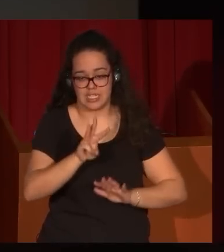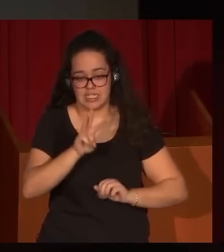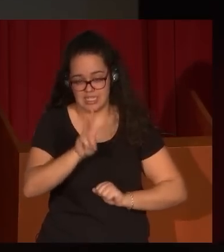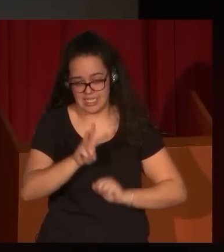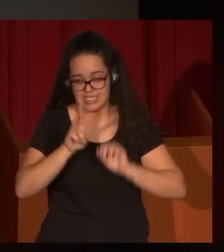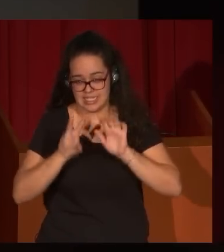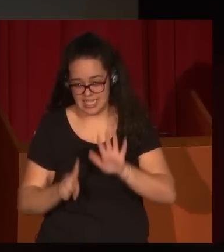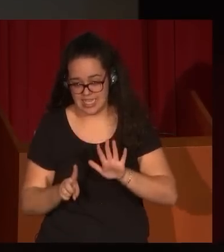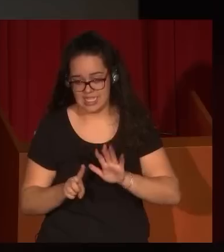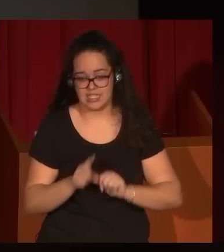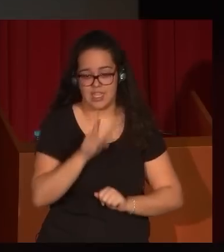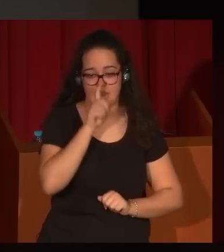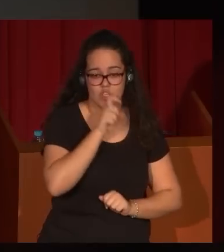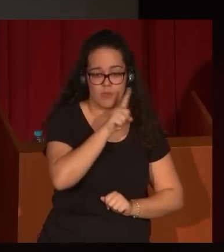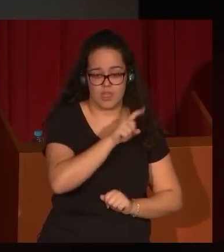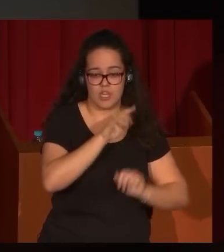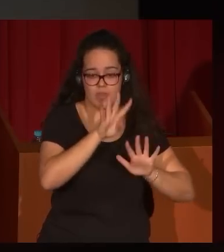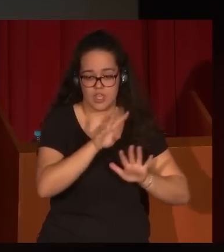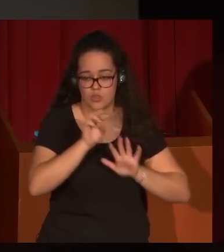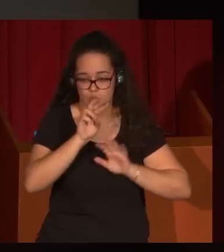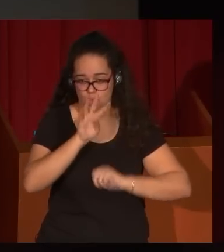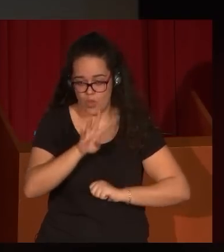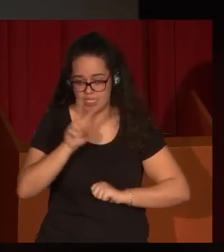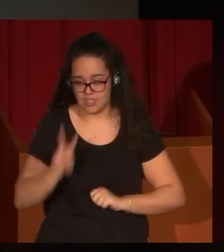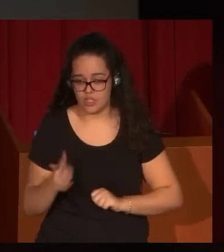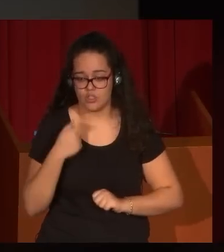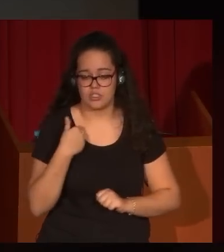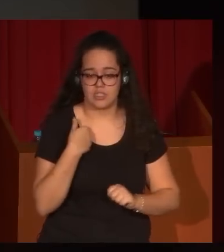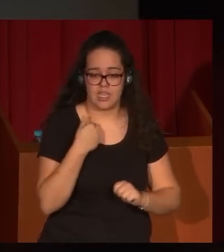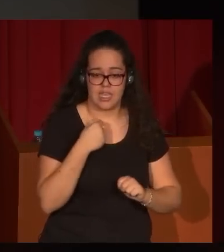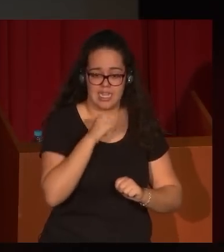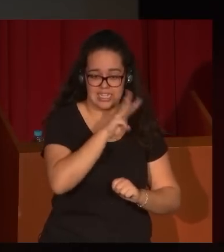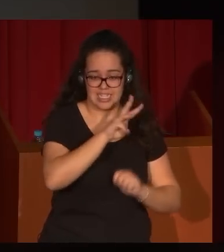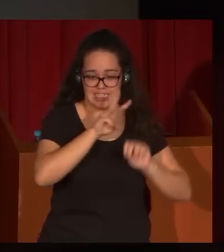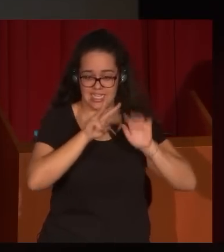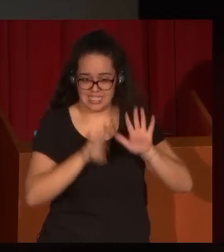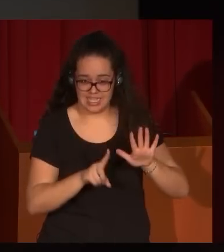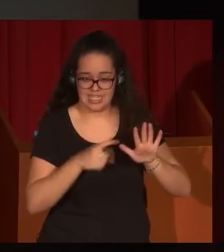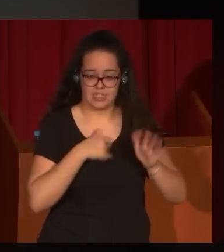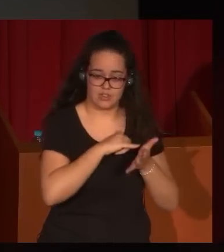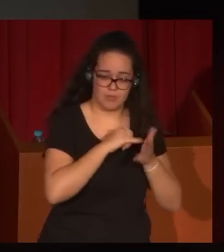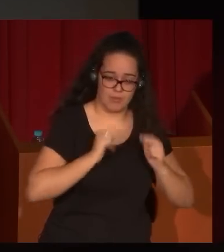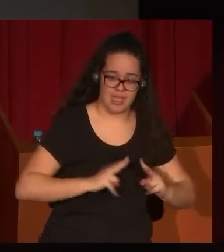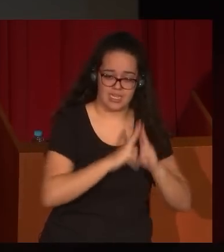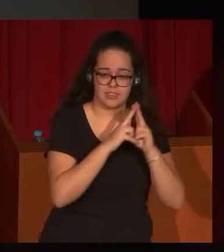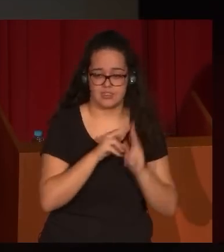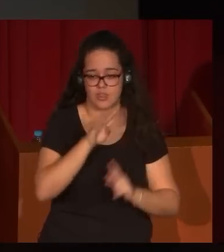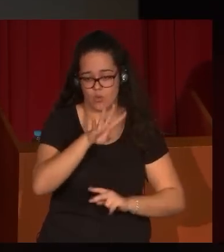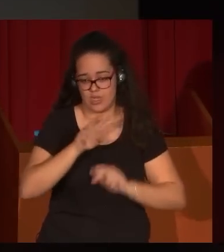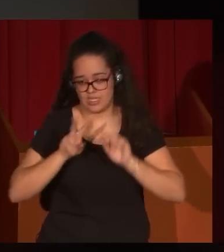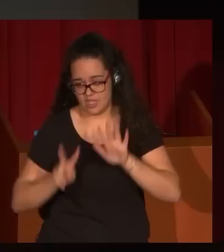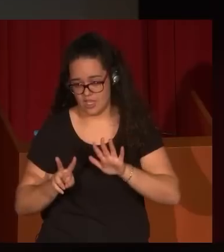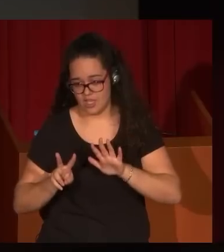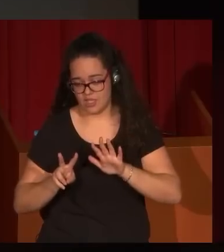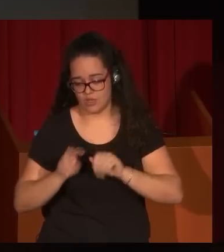París y el año 42 en Nueva York, para dar a conocer a este artista que él ha descubierto, que es Eugenio Lucas Velázquez,